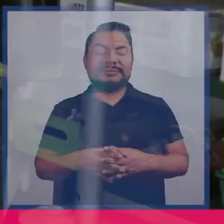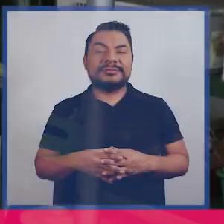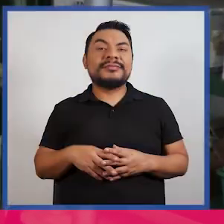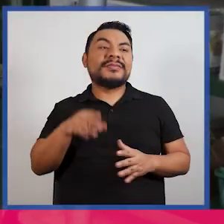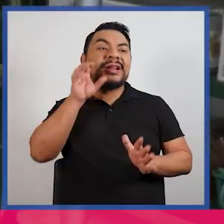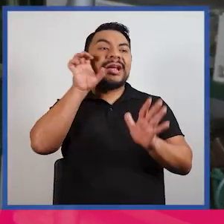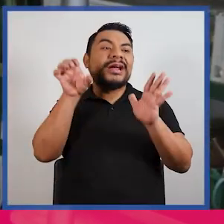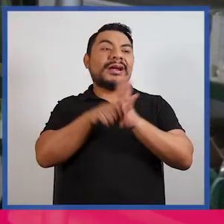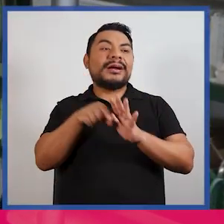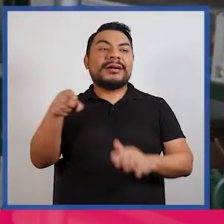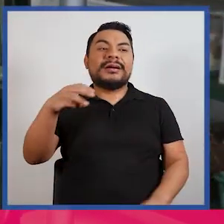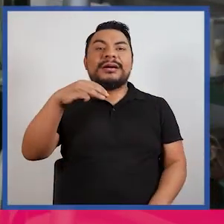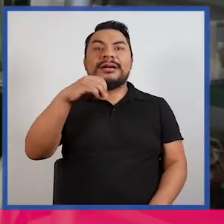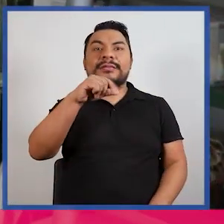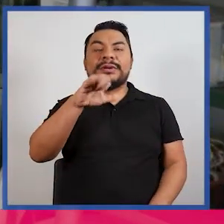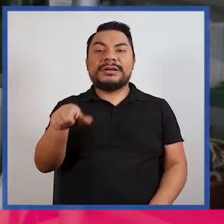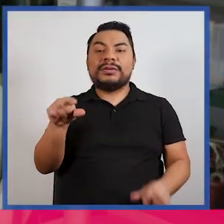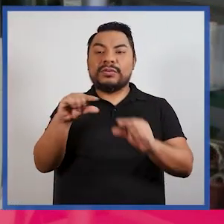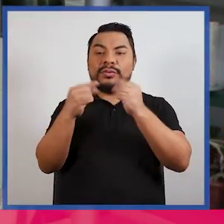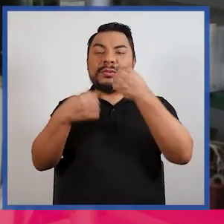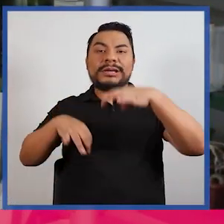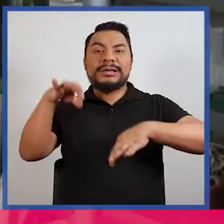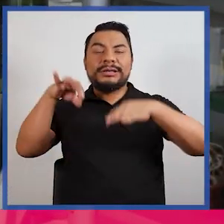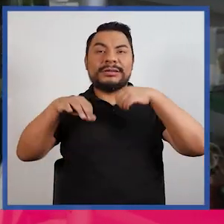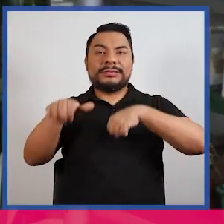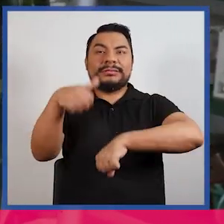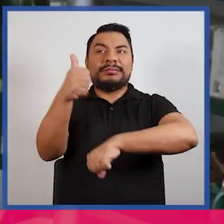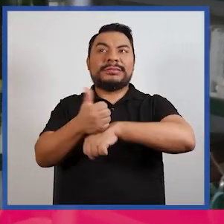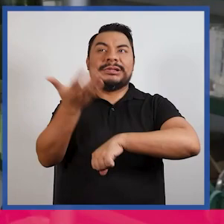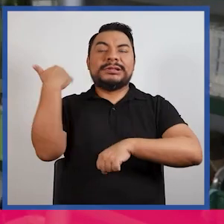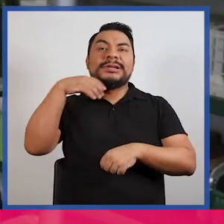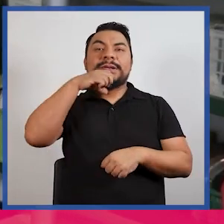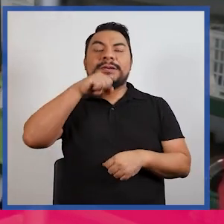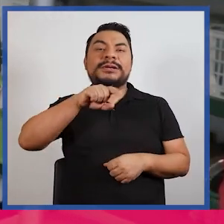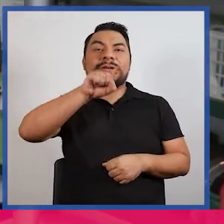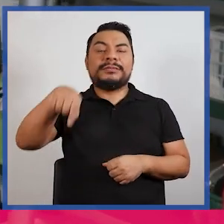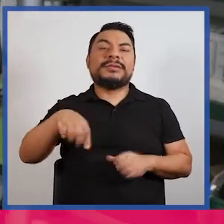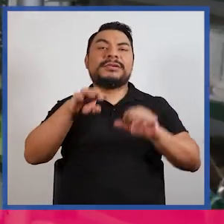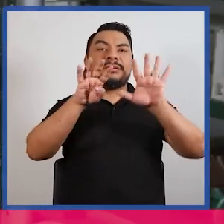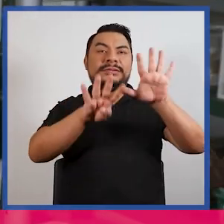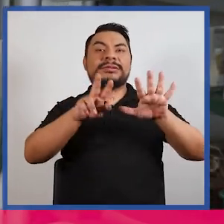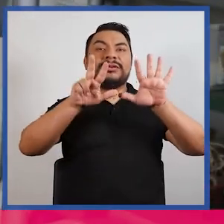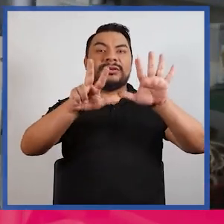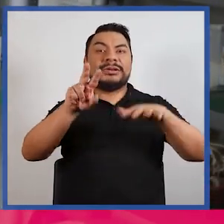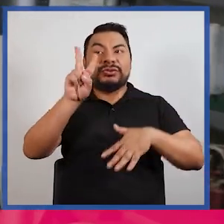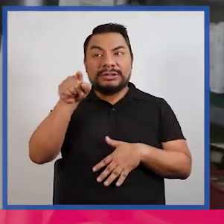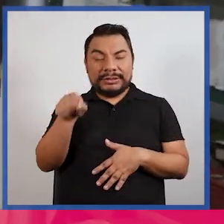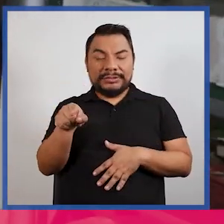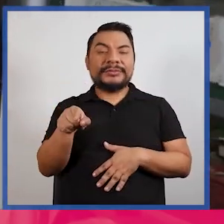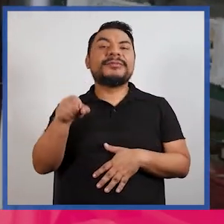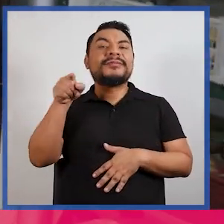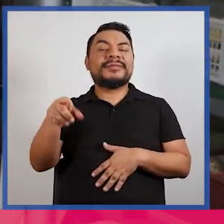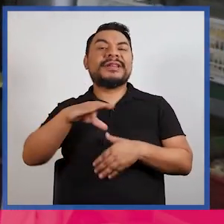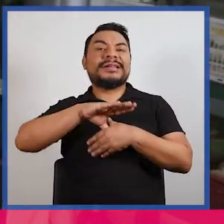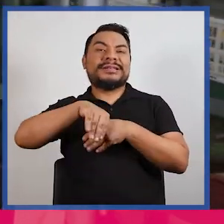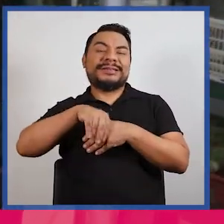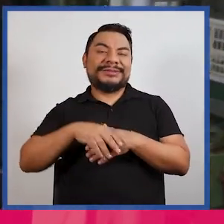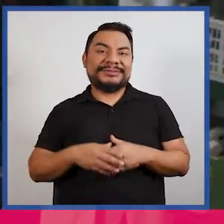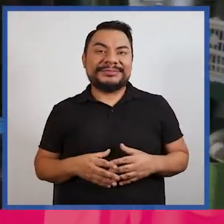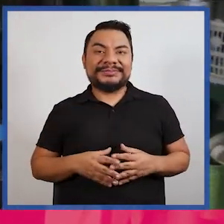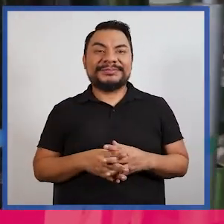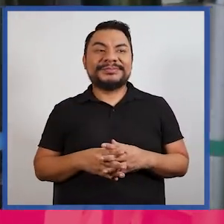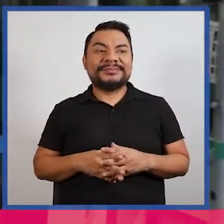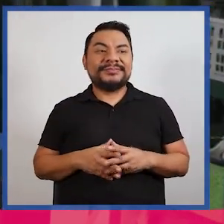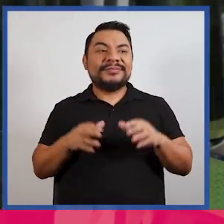Un ejemplo es Maguey, grupo de teatro fundado en diciembre de 1982 en San Miguel.